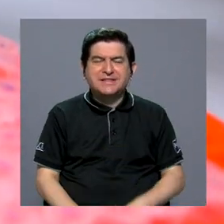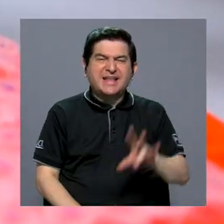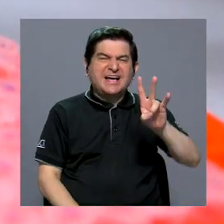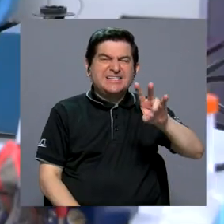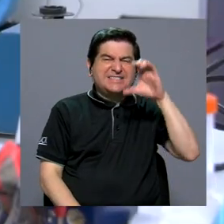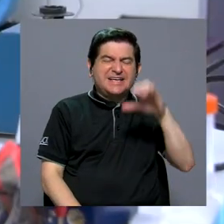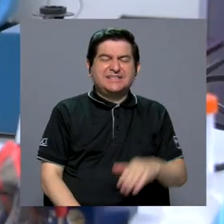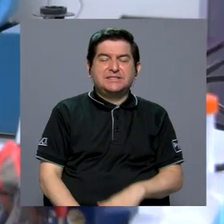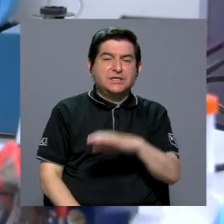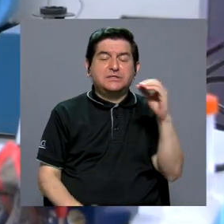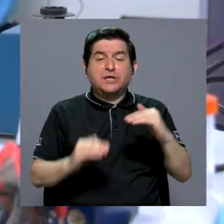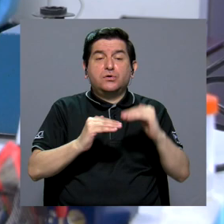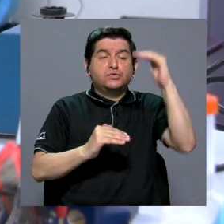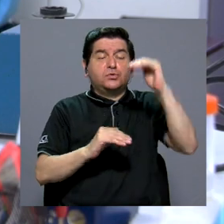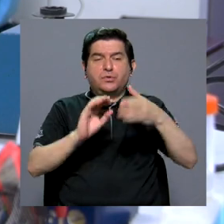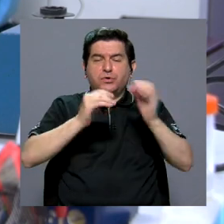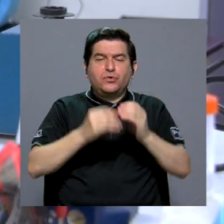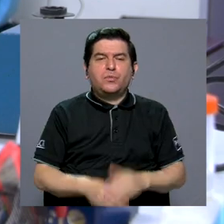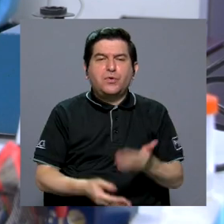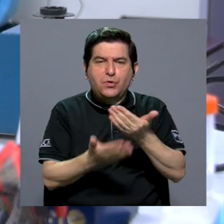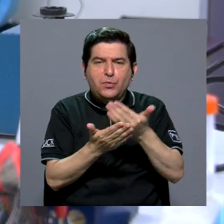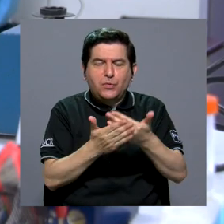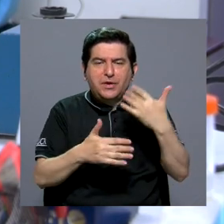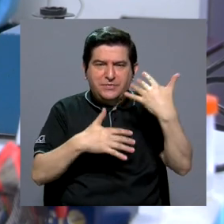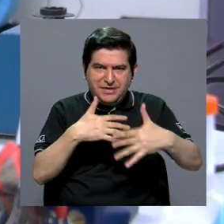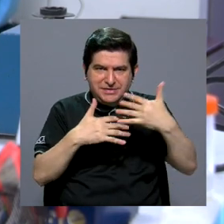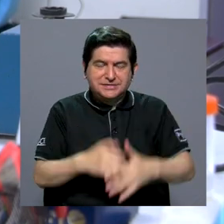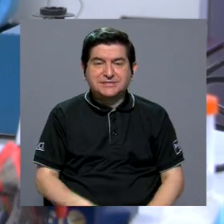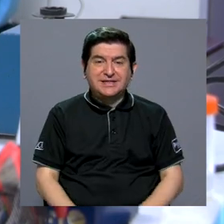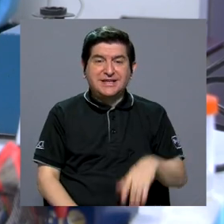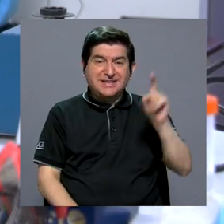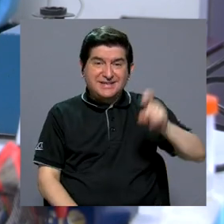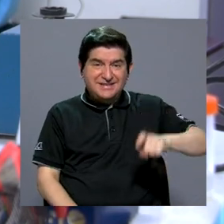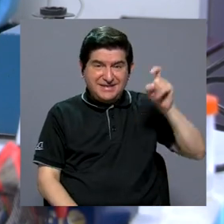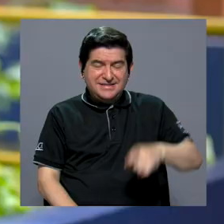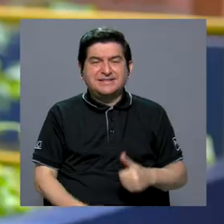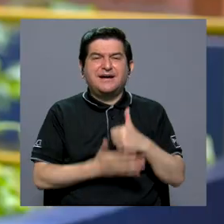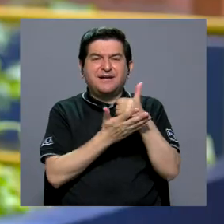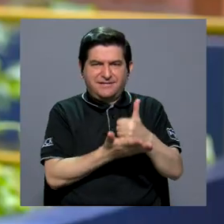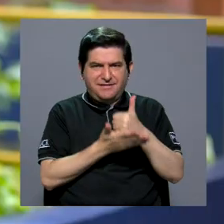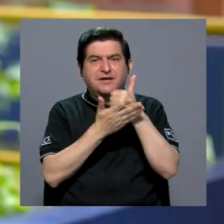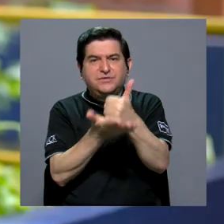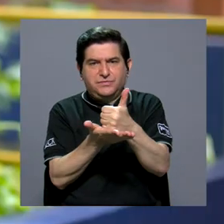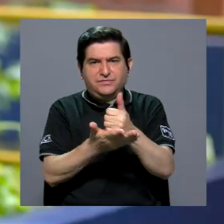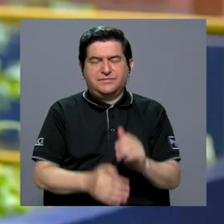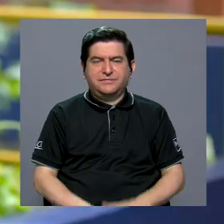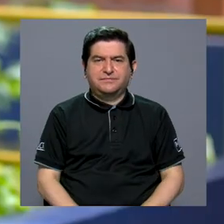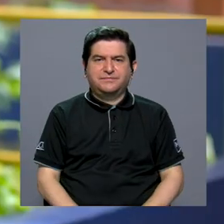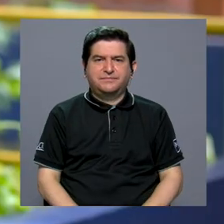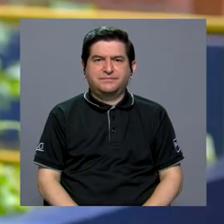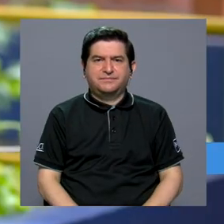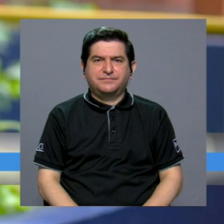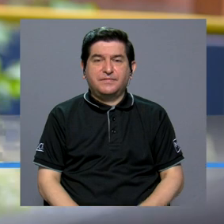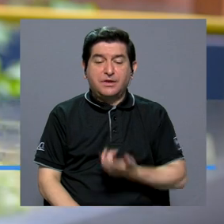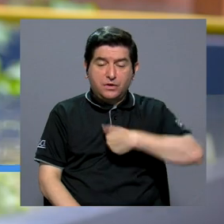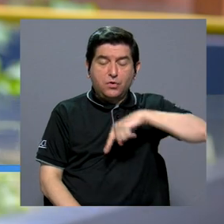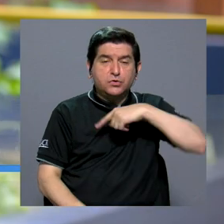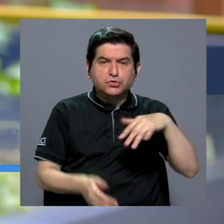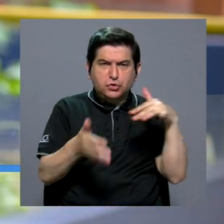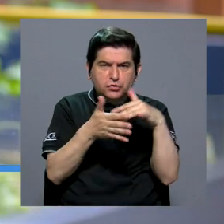necesita 700 o más muestras de sangre. Realmente necesitamos que contribuyan porque yo creo que